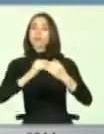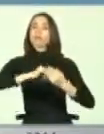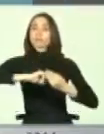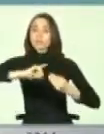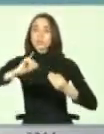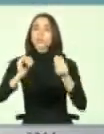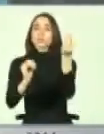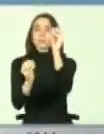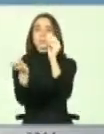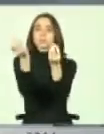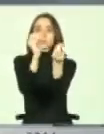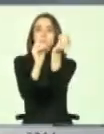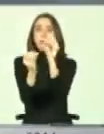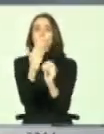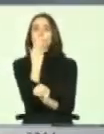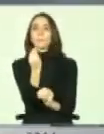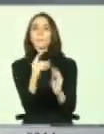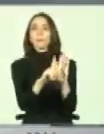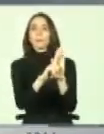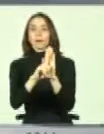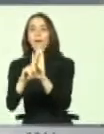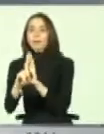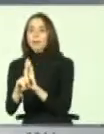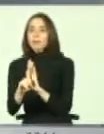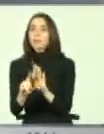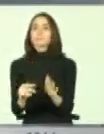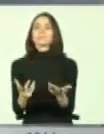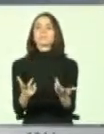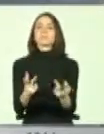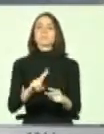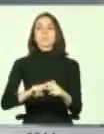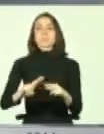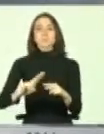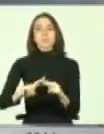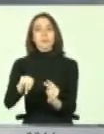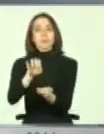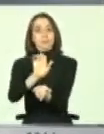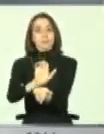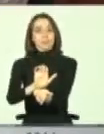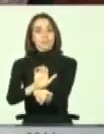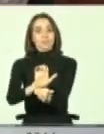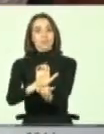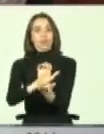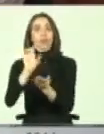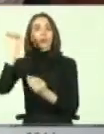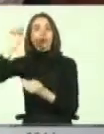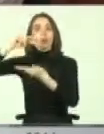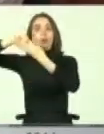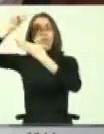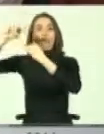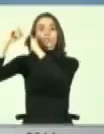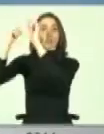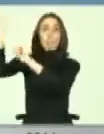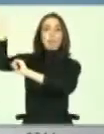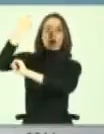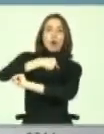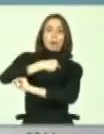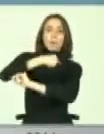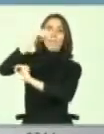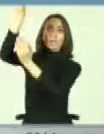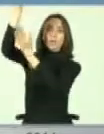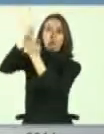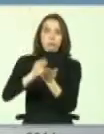perfeccionando nuestras leyes, tenemos que implementar, por supuesto, como Estado lo que la Convención Internacional nos obliga,